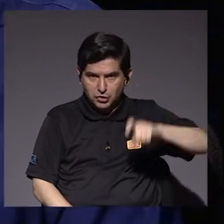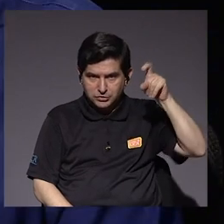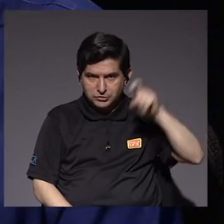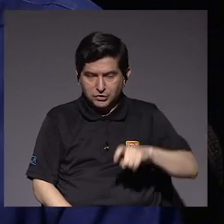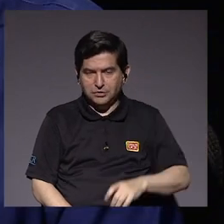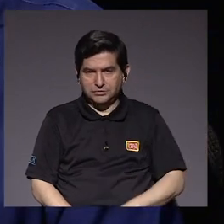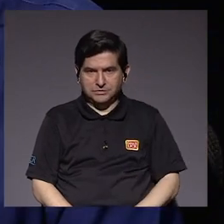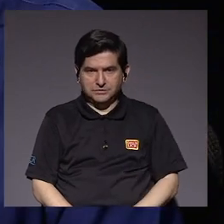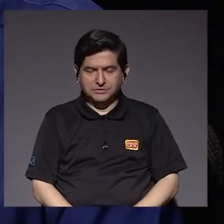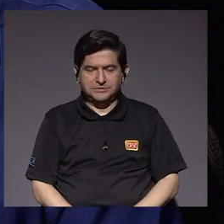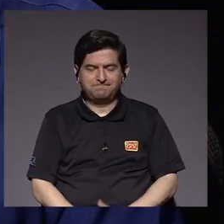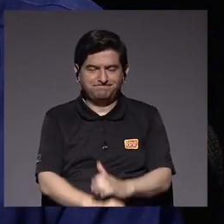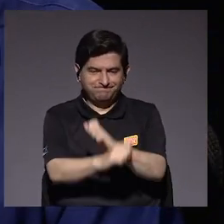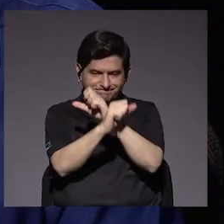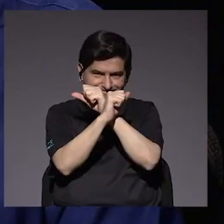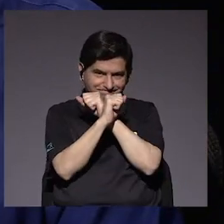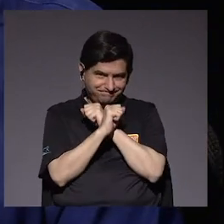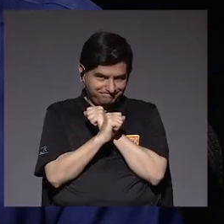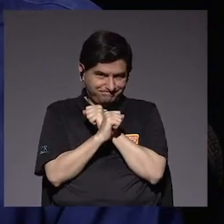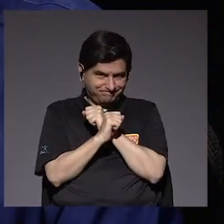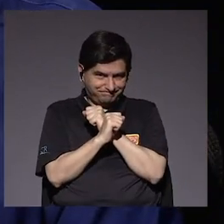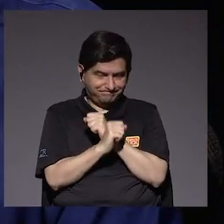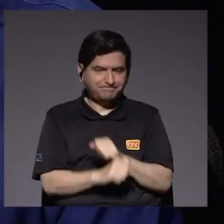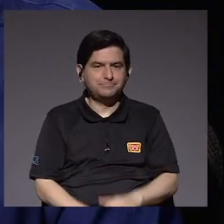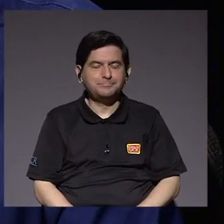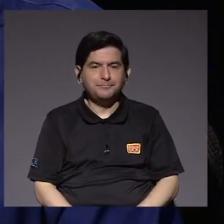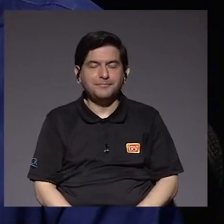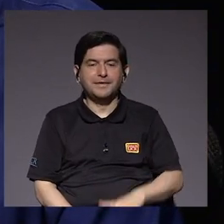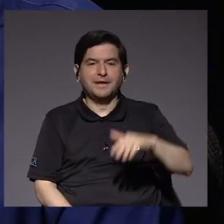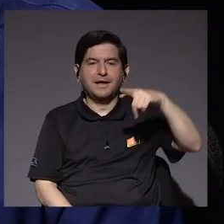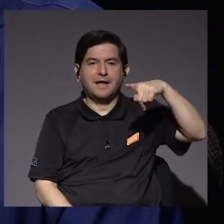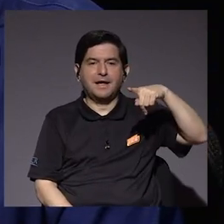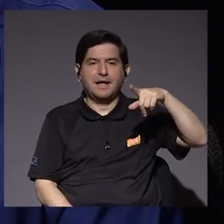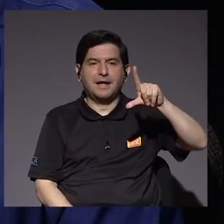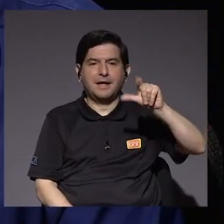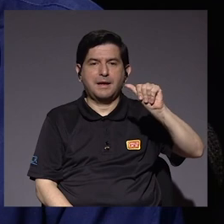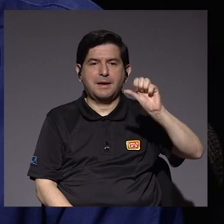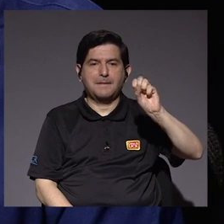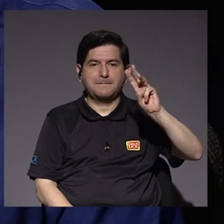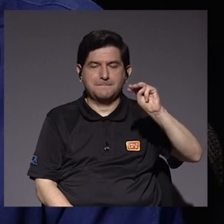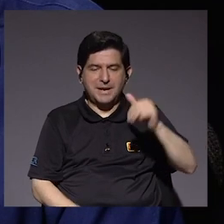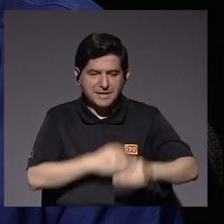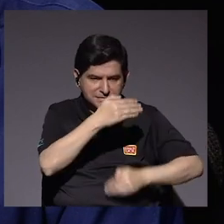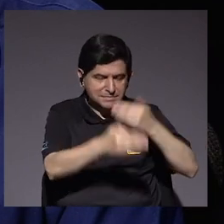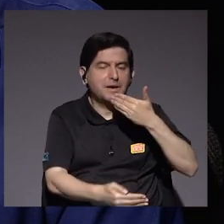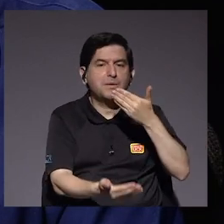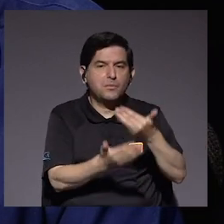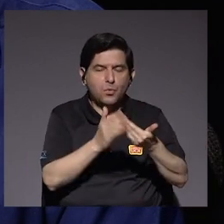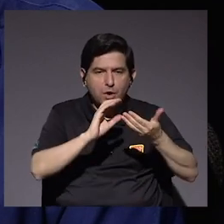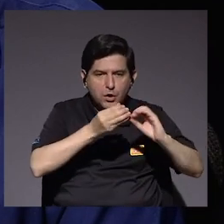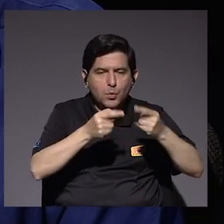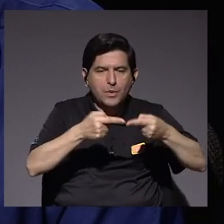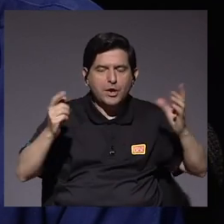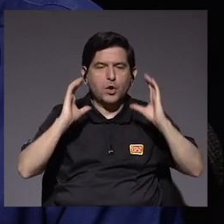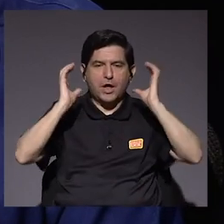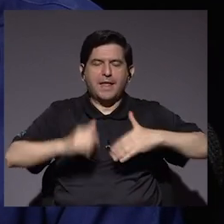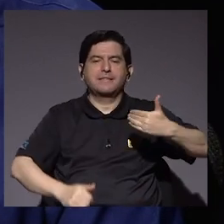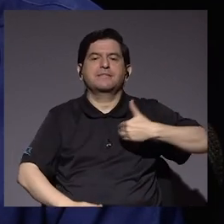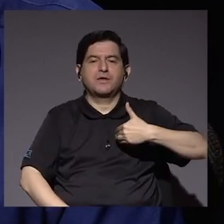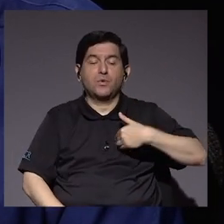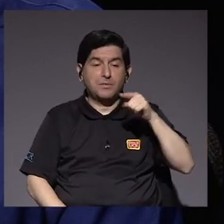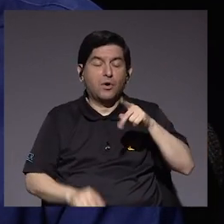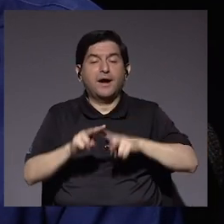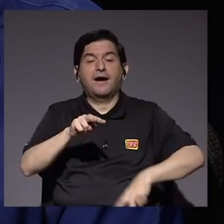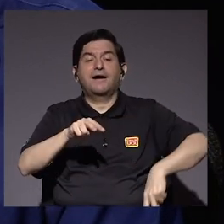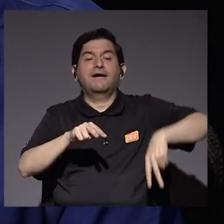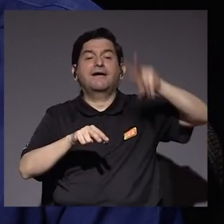asegurarnos que los plasmas que vamos a procesar tengan una buena cantidad de anticuerpos. Entonces,